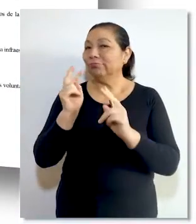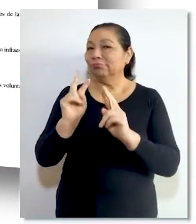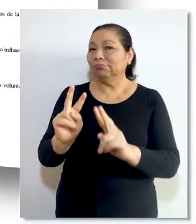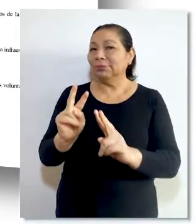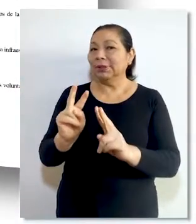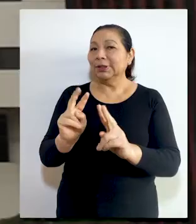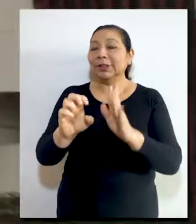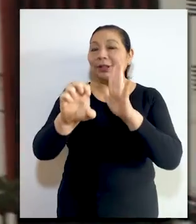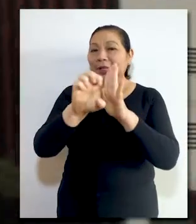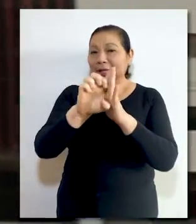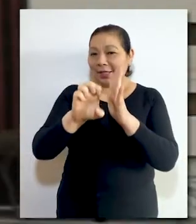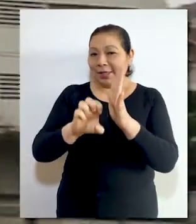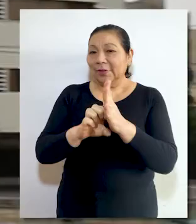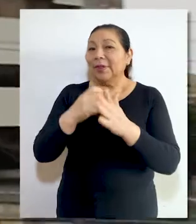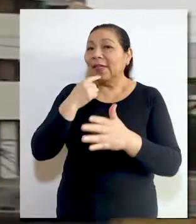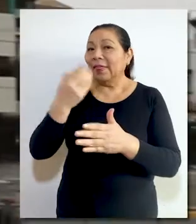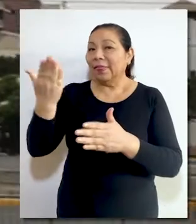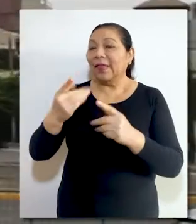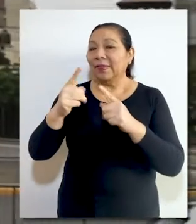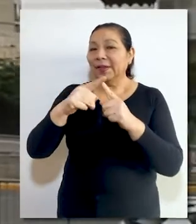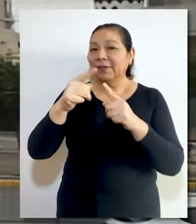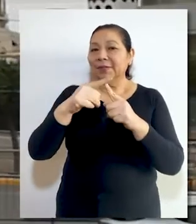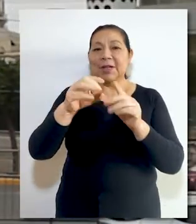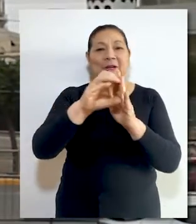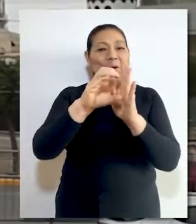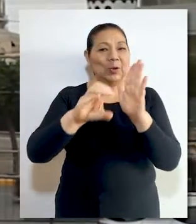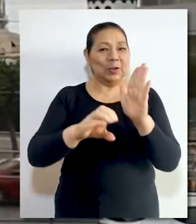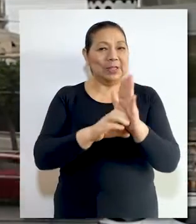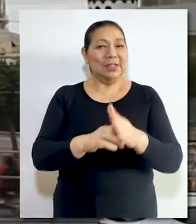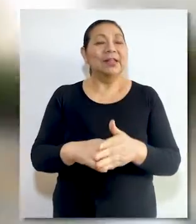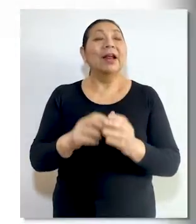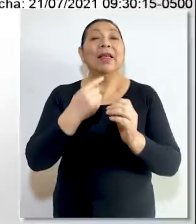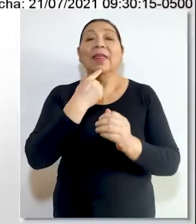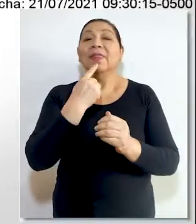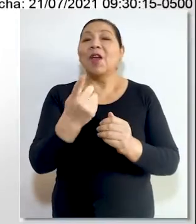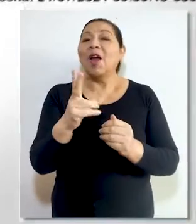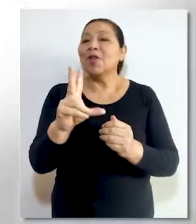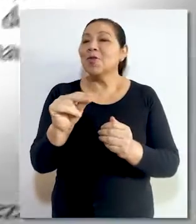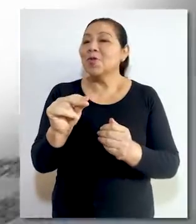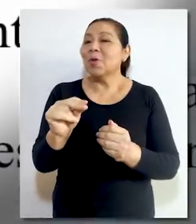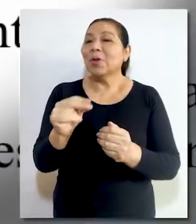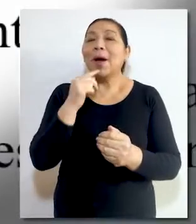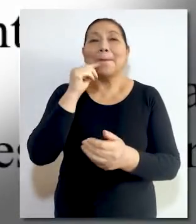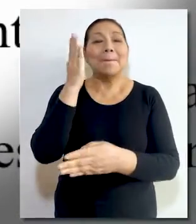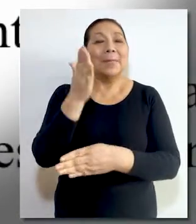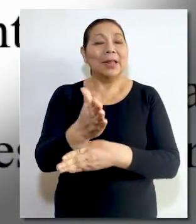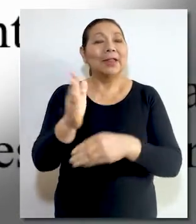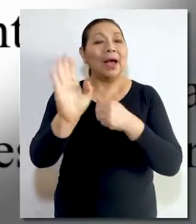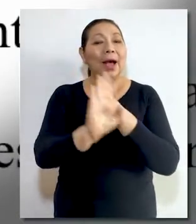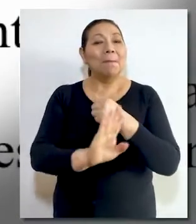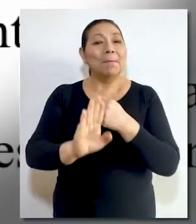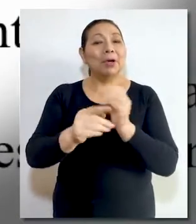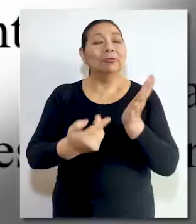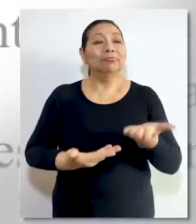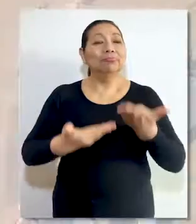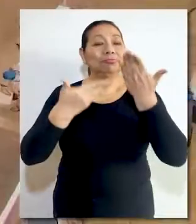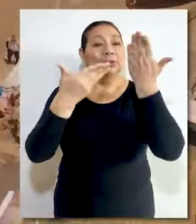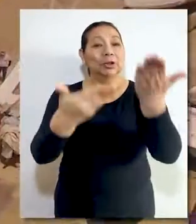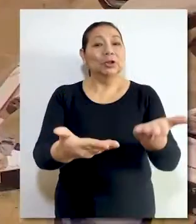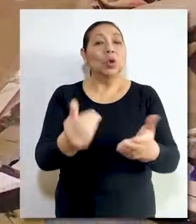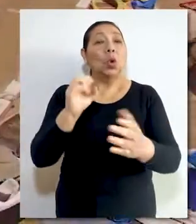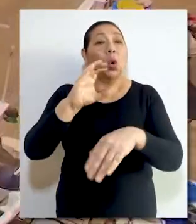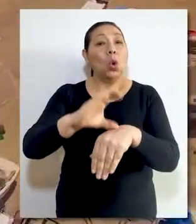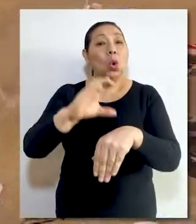contempladas en el estatuto, señaló el Tribunal Constitucional al declarar infundada una demanda de amparo que se presentó